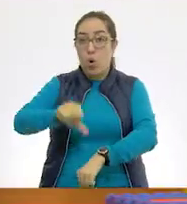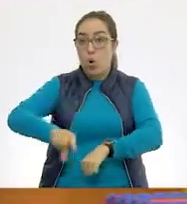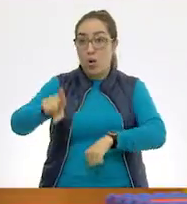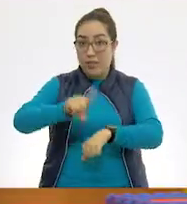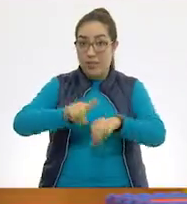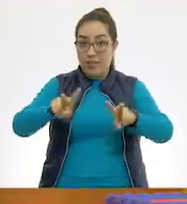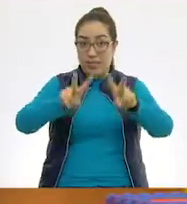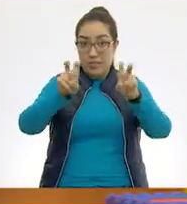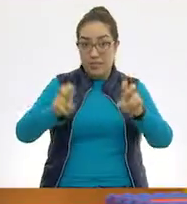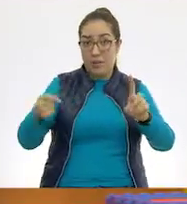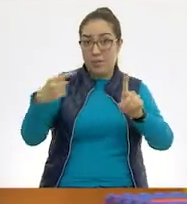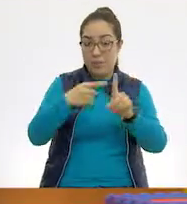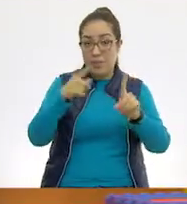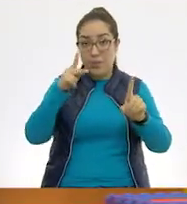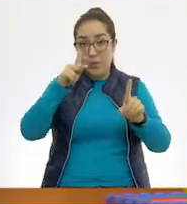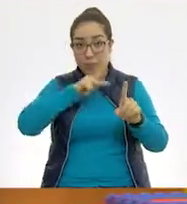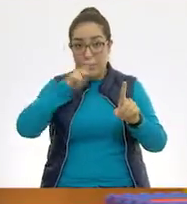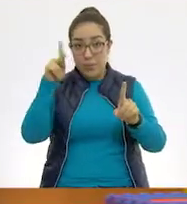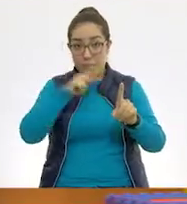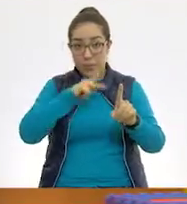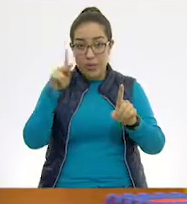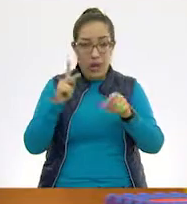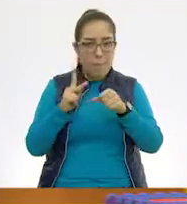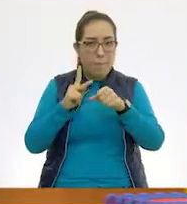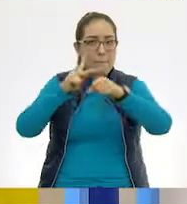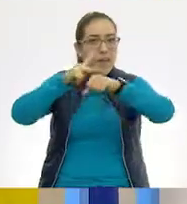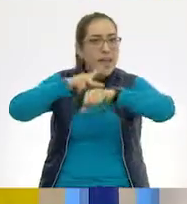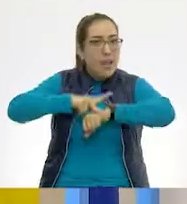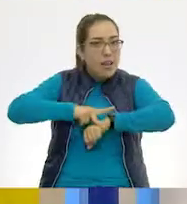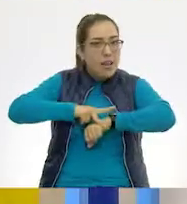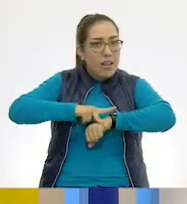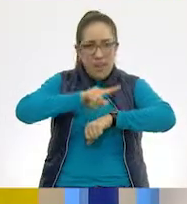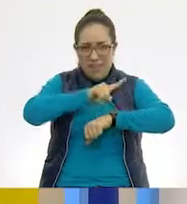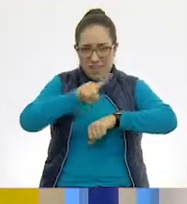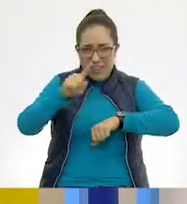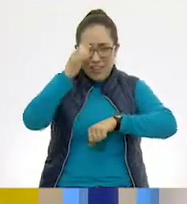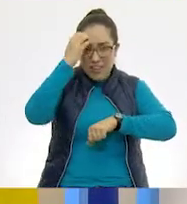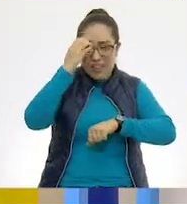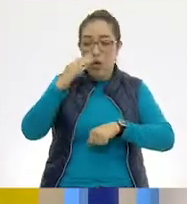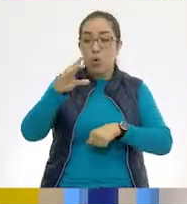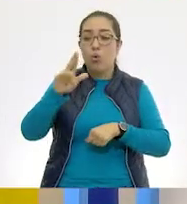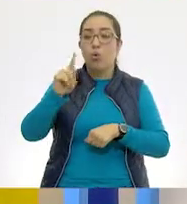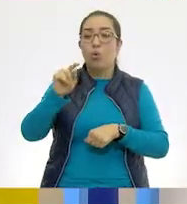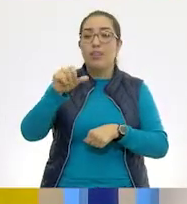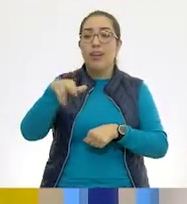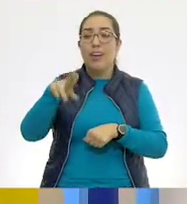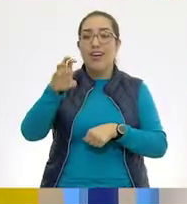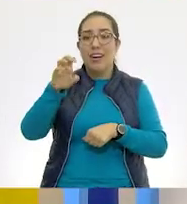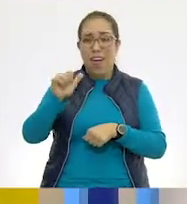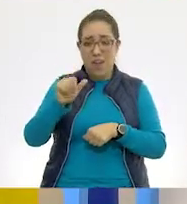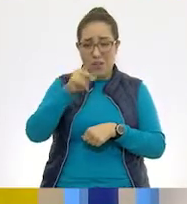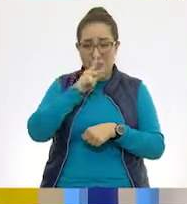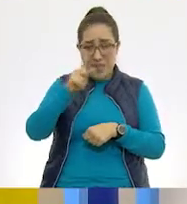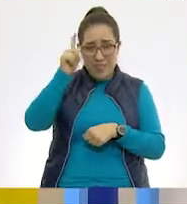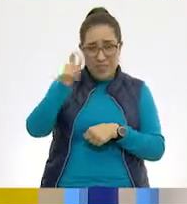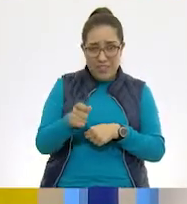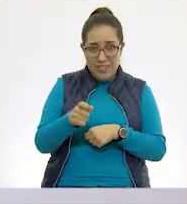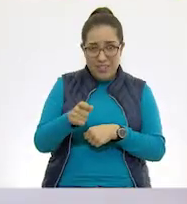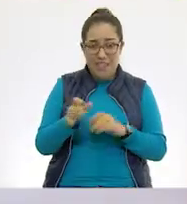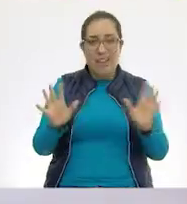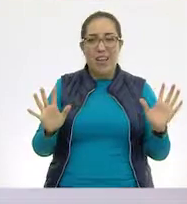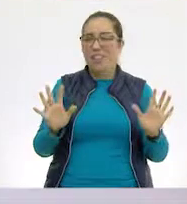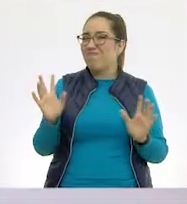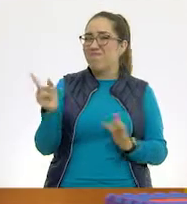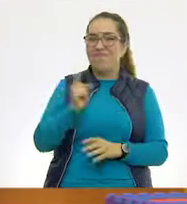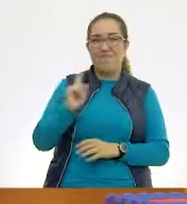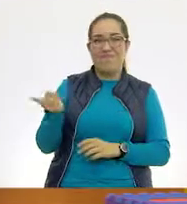de hoy es respiración cutánea. ¿Habías escuchado esa palabra? Ay, la verdad es que no. Tal vez es